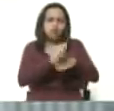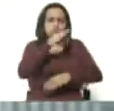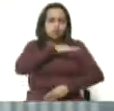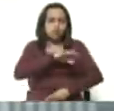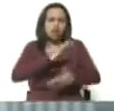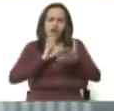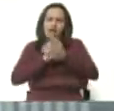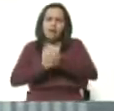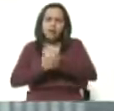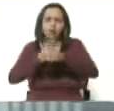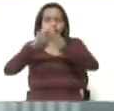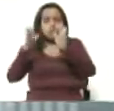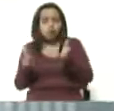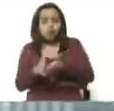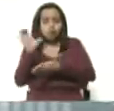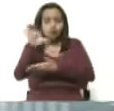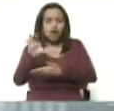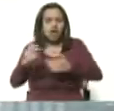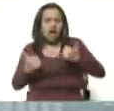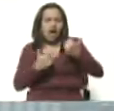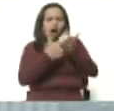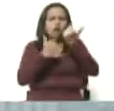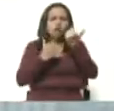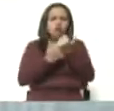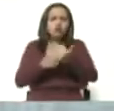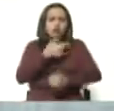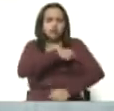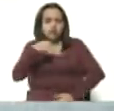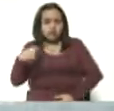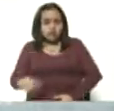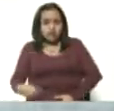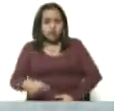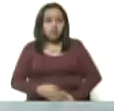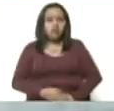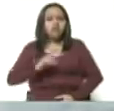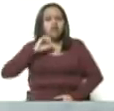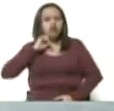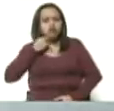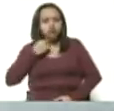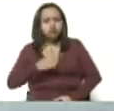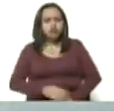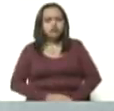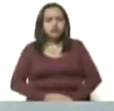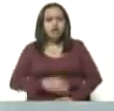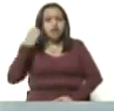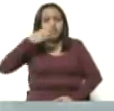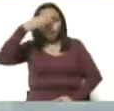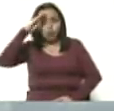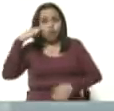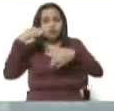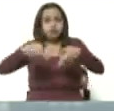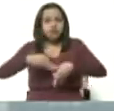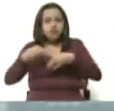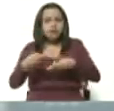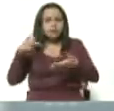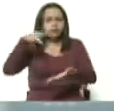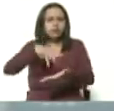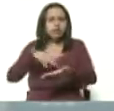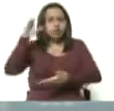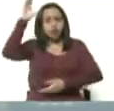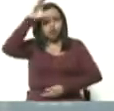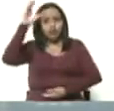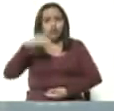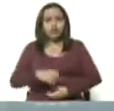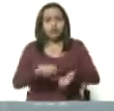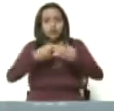con los amigos en el mundo, con la solidaridad y el apoyo de China, de Rusia, de Cuba siempre presente, de Turquía y